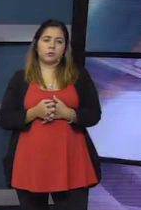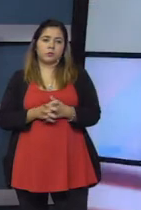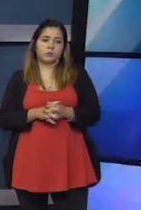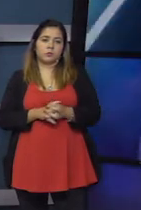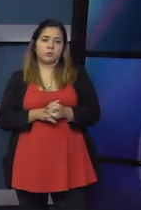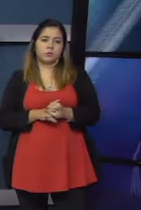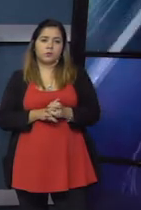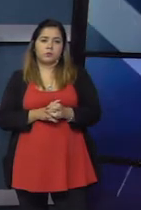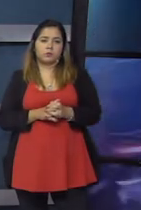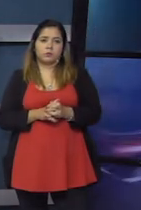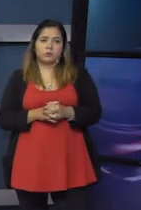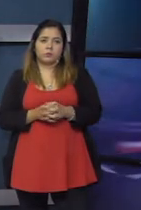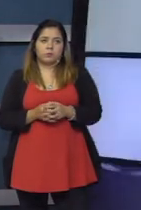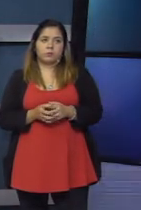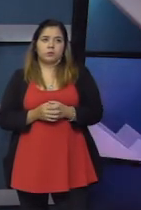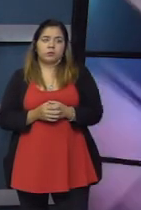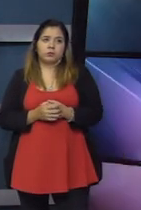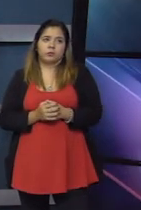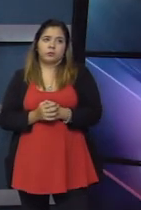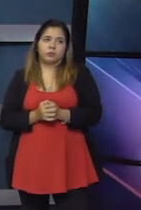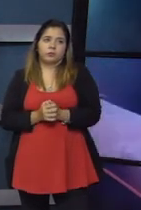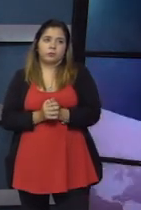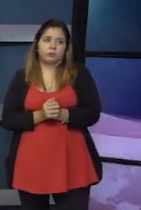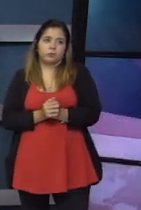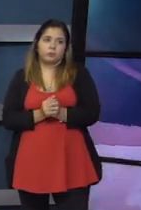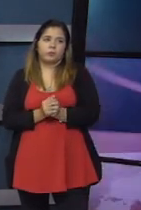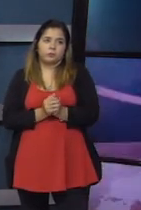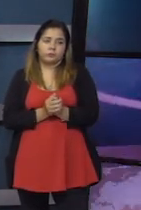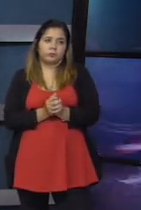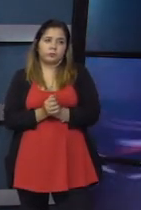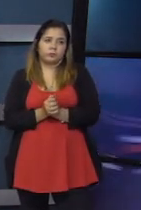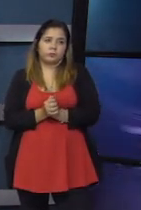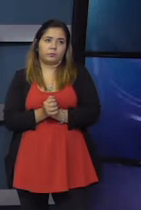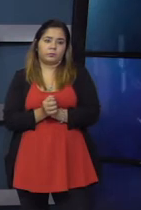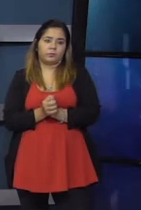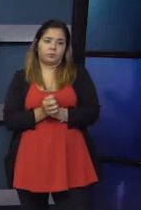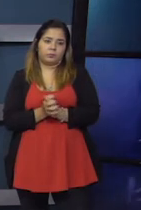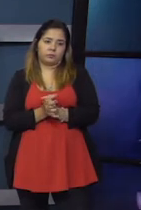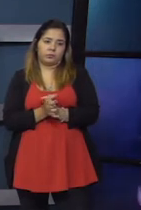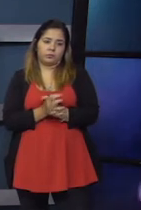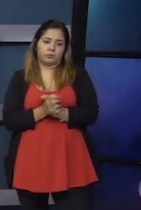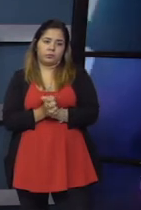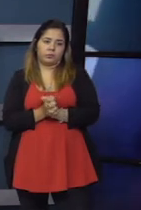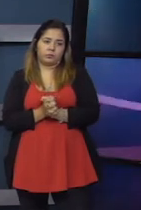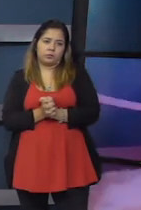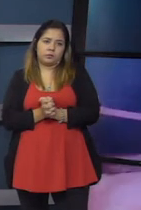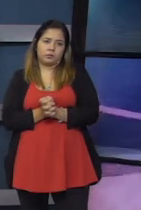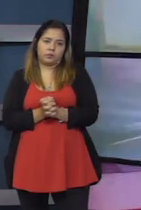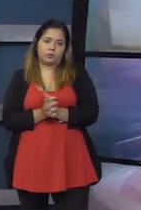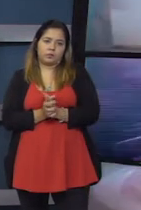y si no trabaja no puede llevar un ingreso a su casa, ¿no? Entonces, hay un principio de solidaridad